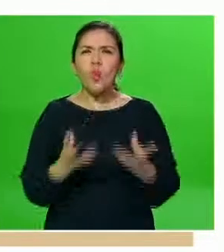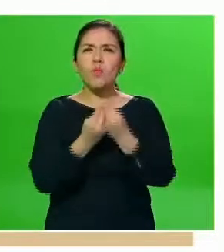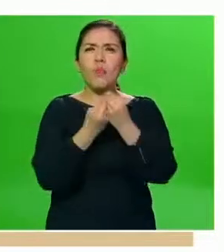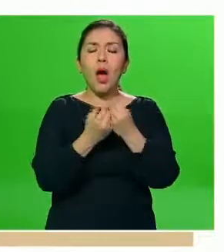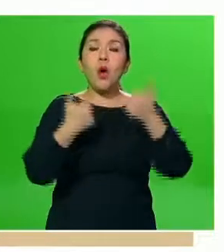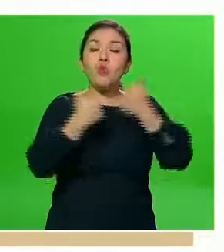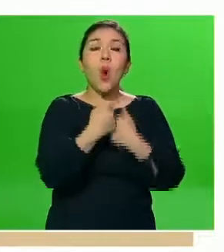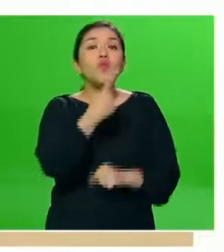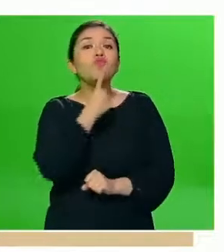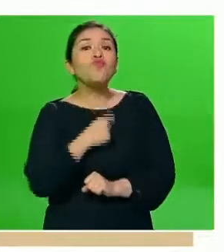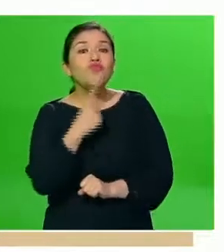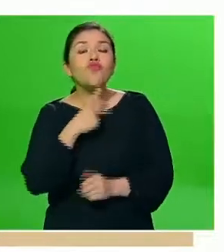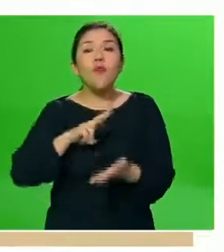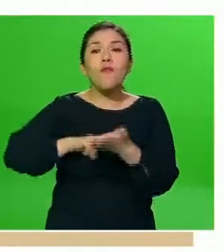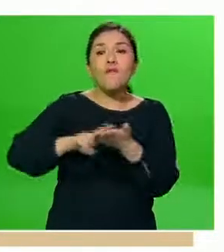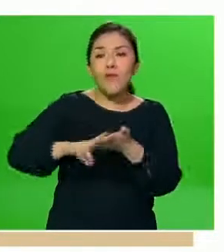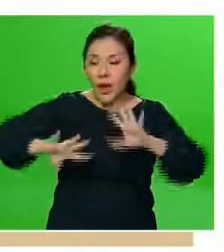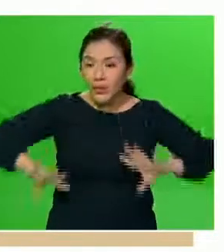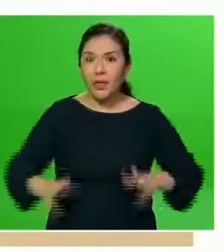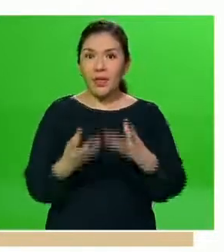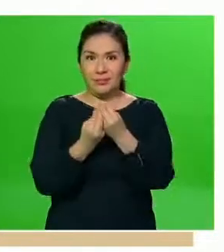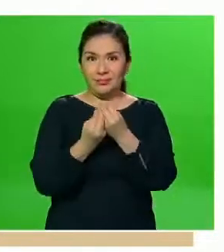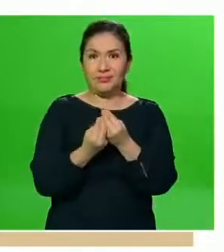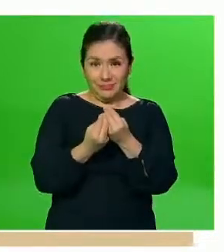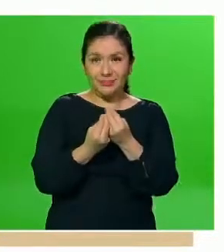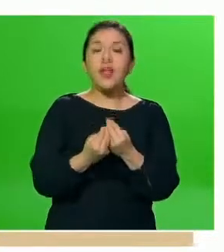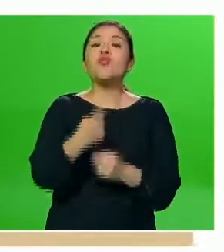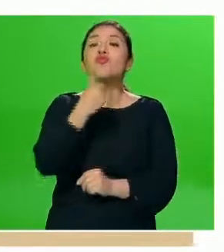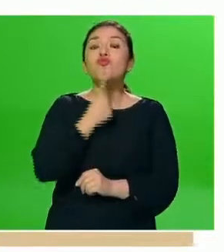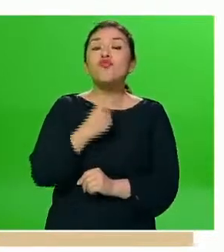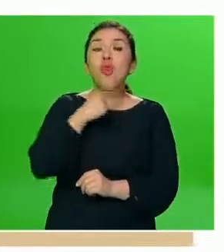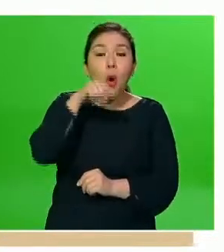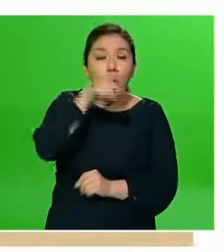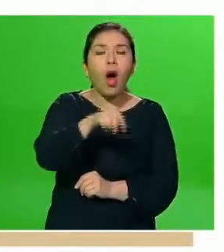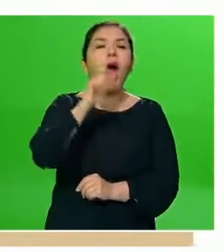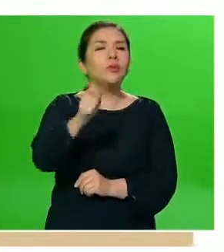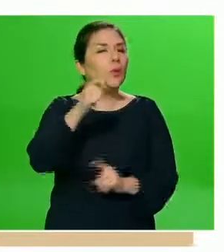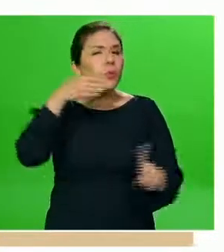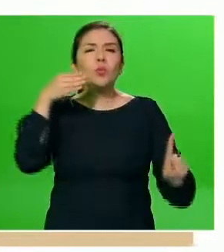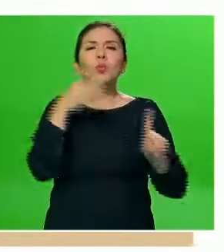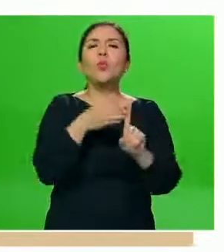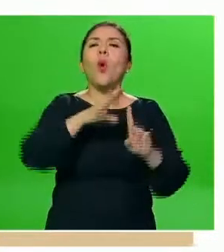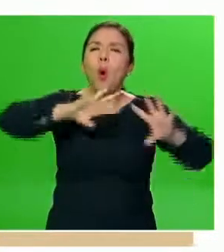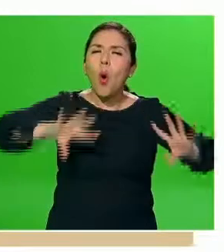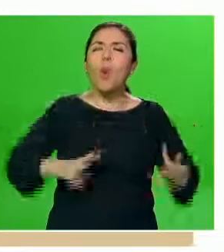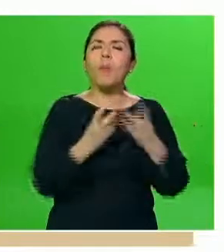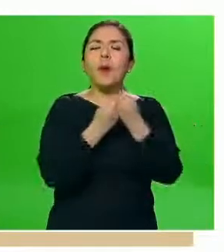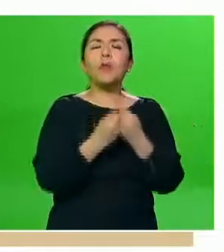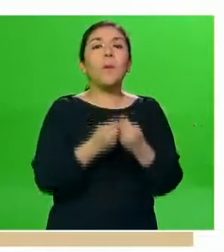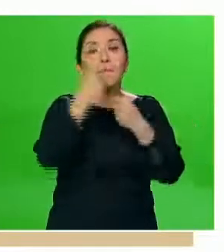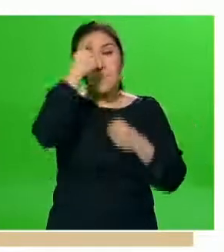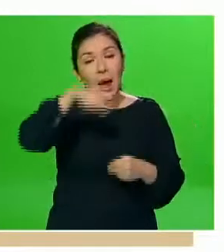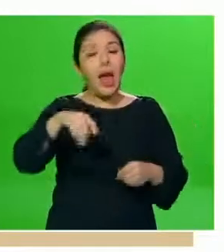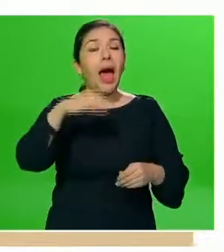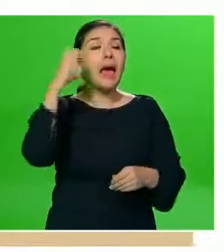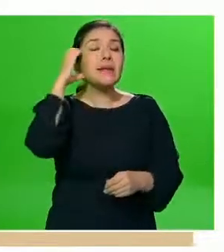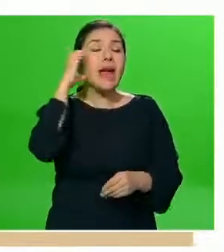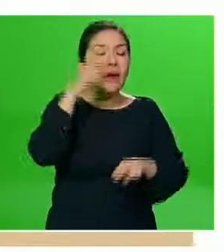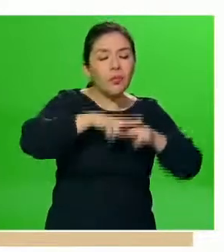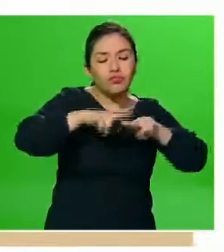en color rojo y la línea en color verde. La línea en color rojo nos habla de la totalidad de las camas